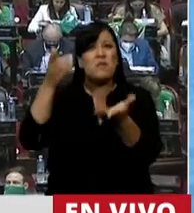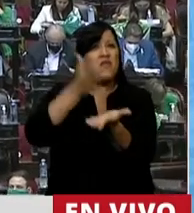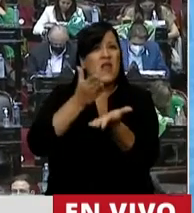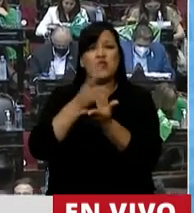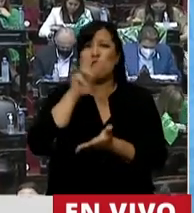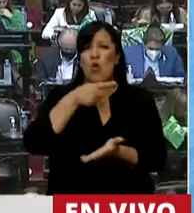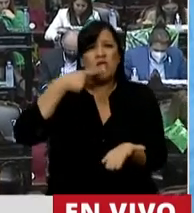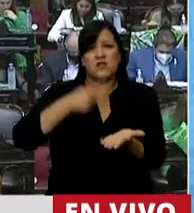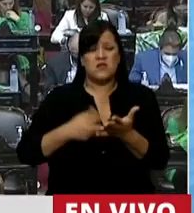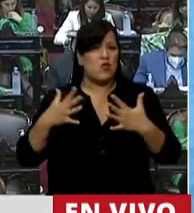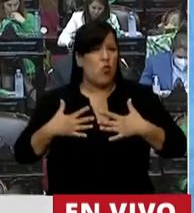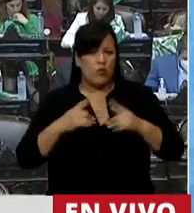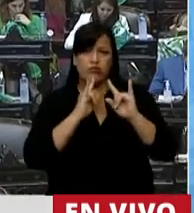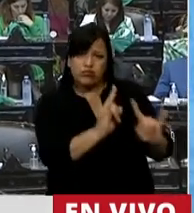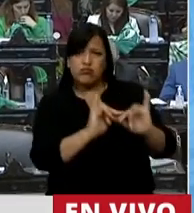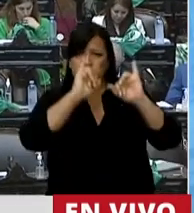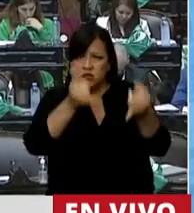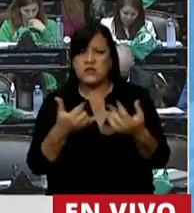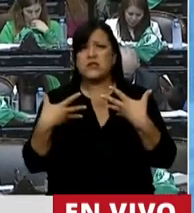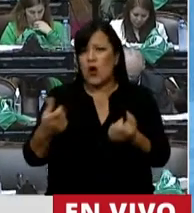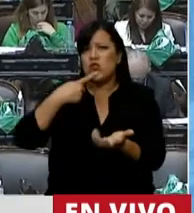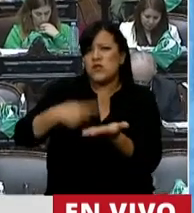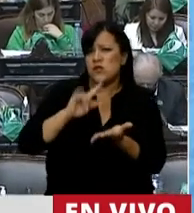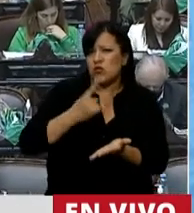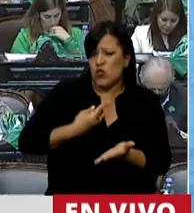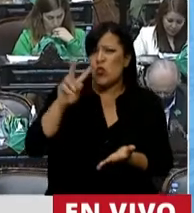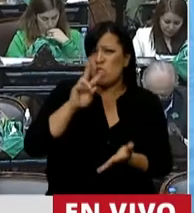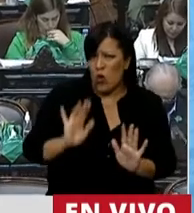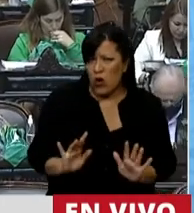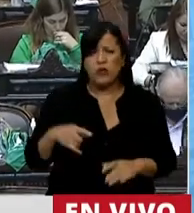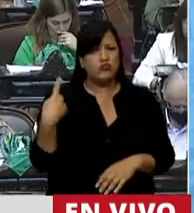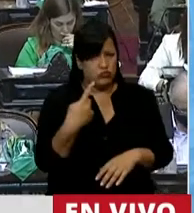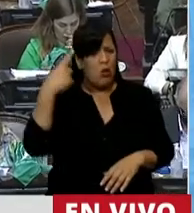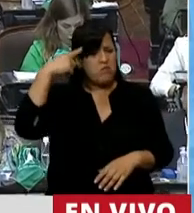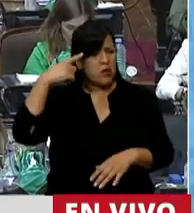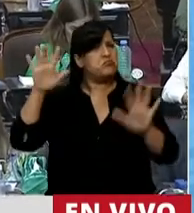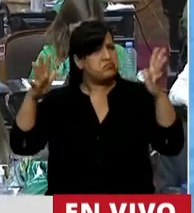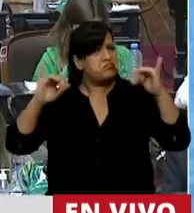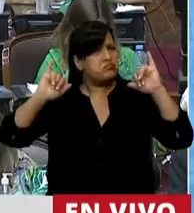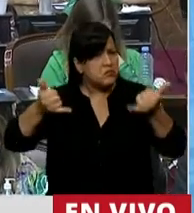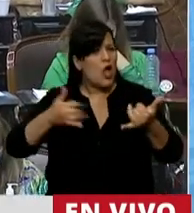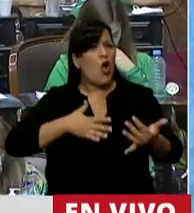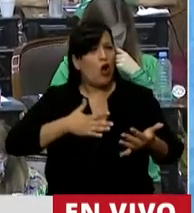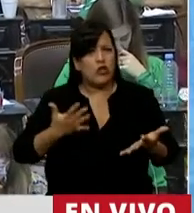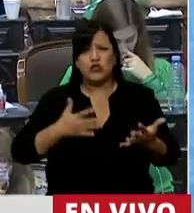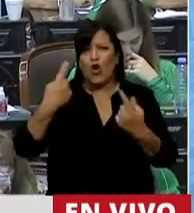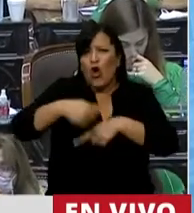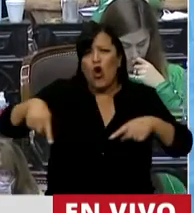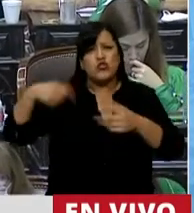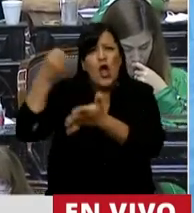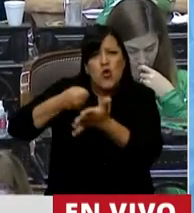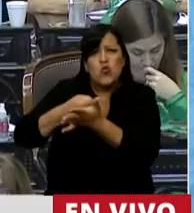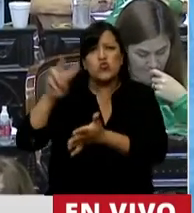decidir sobre su cuerpo y su salud. Reivindico y celebro todas sus